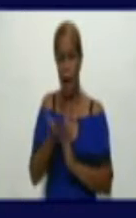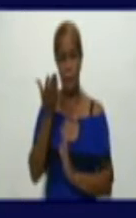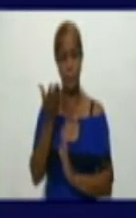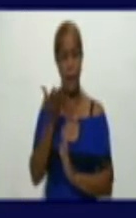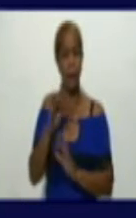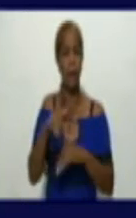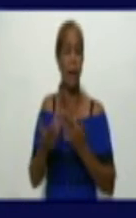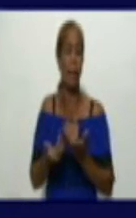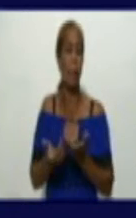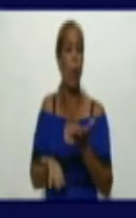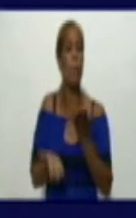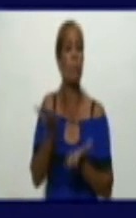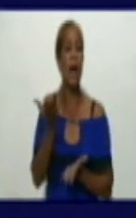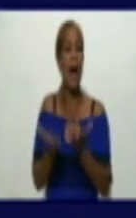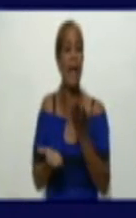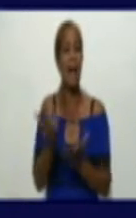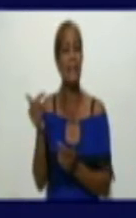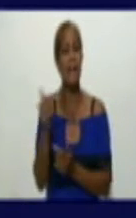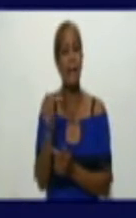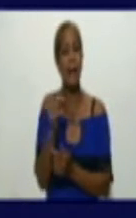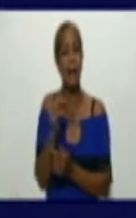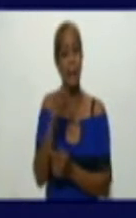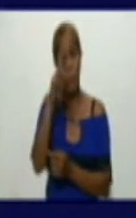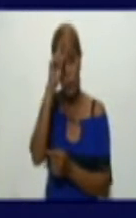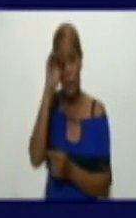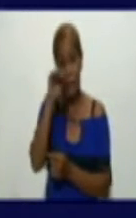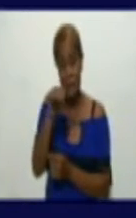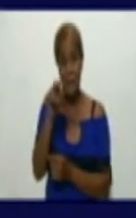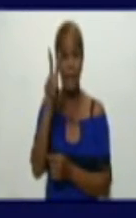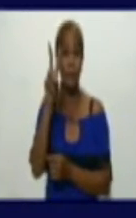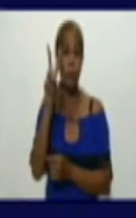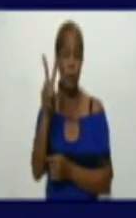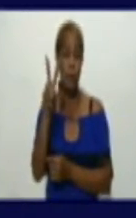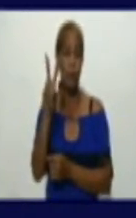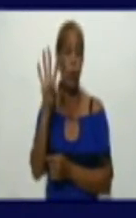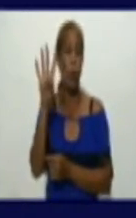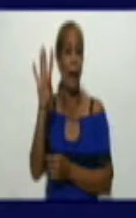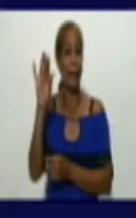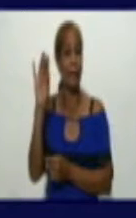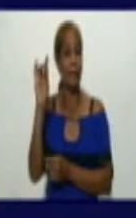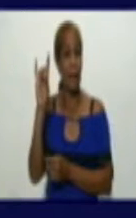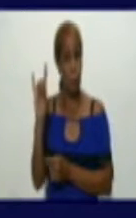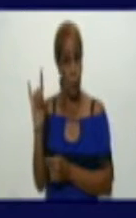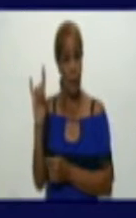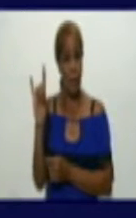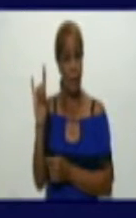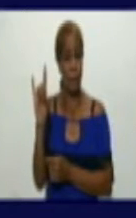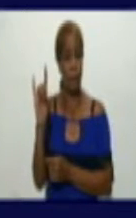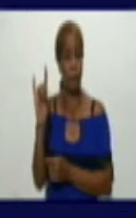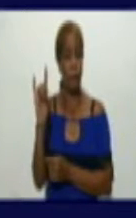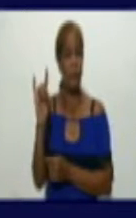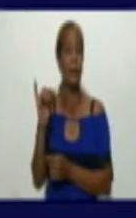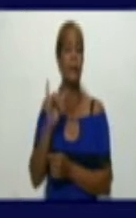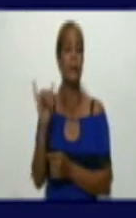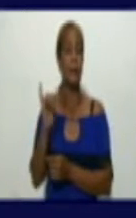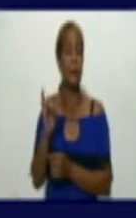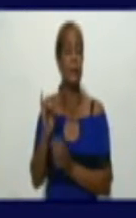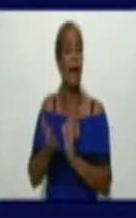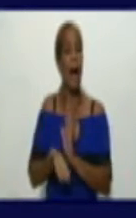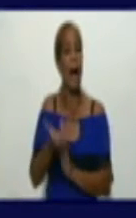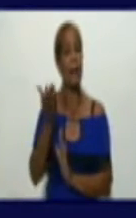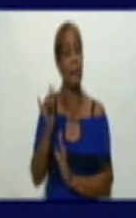negativo porque se ingresan 249 y se ingresan 216, es decir, es mayor la cifra de ingresos que de egresos,